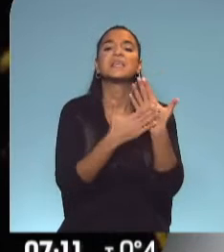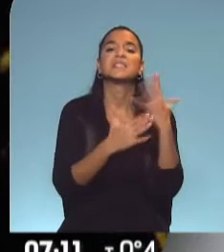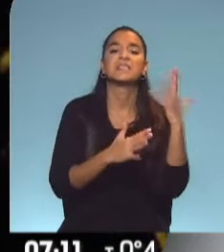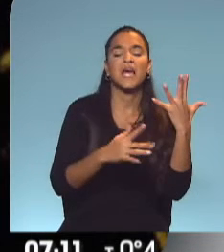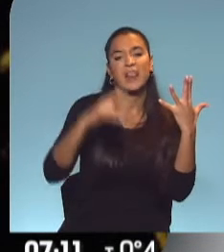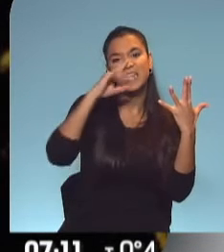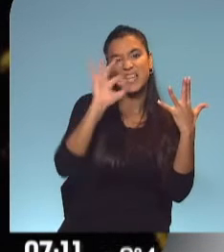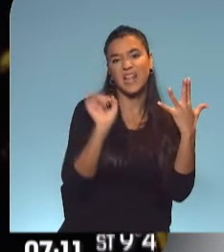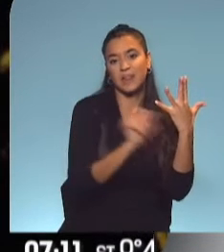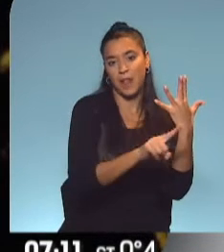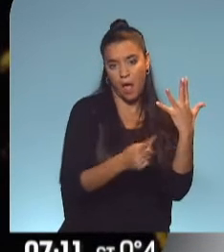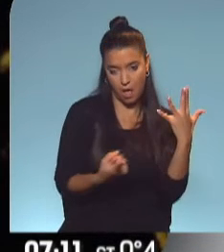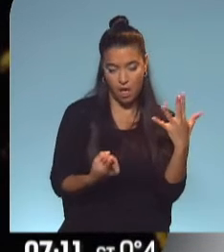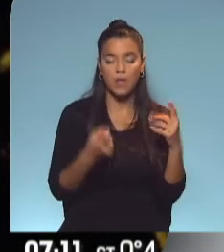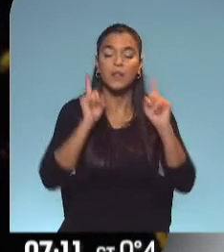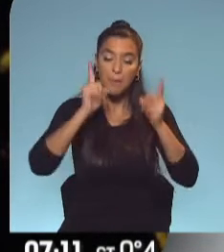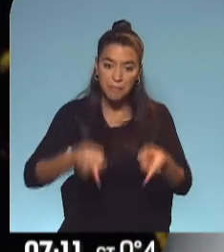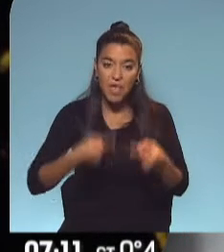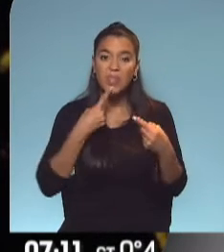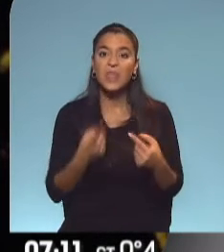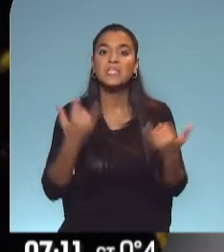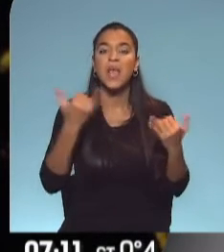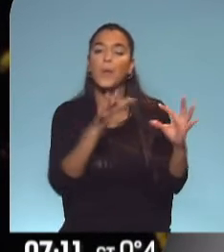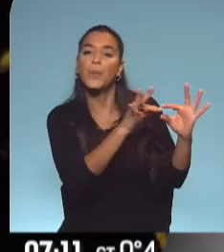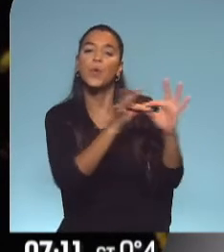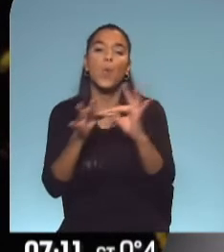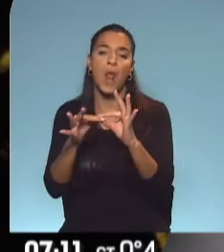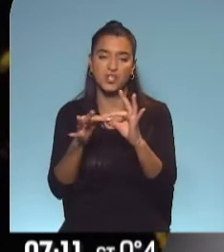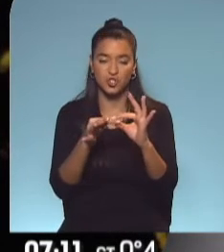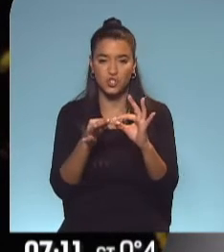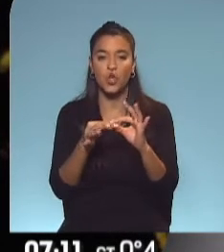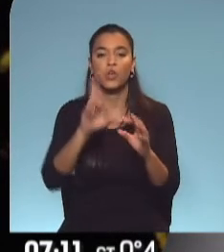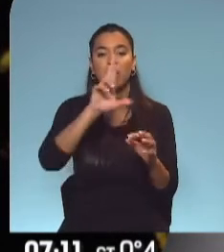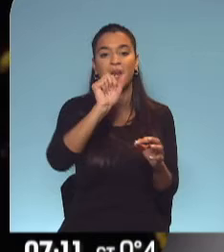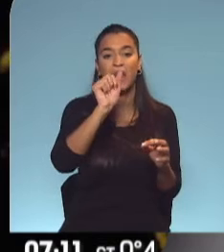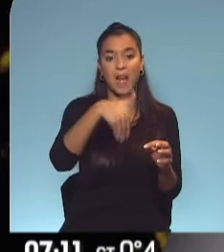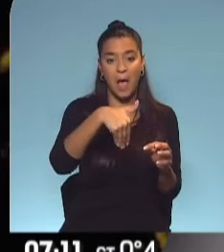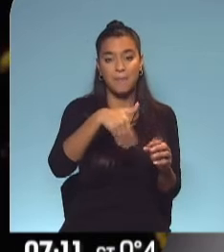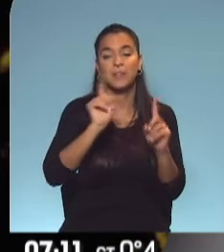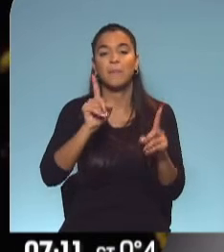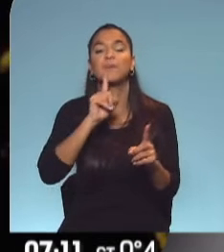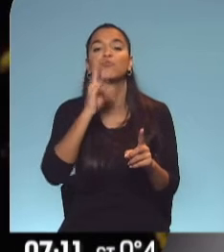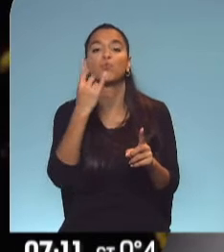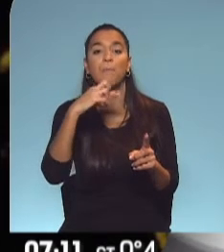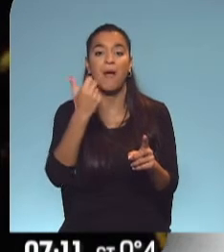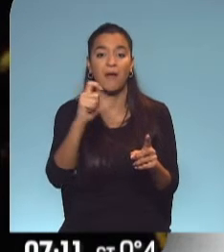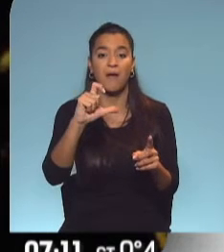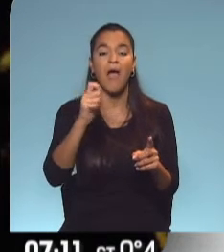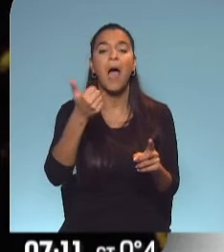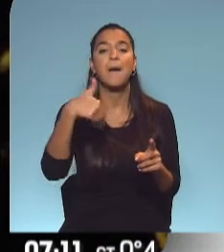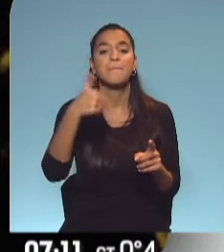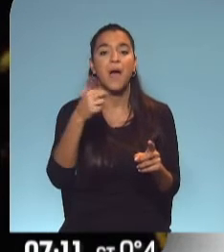setentista. Además sostiene que hay una vinculación entre la RAM y la Tupac Amaru porque